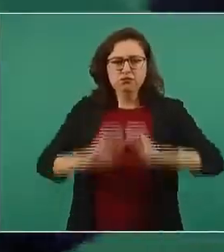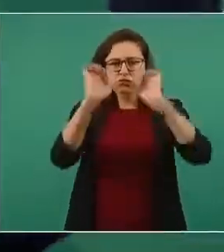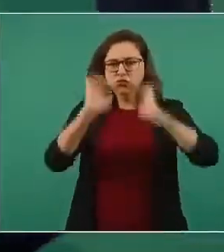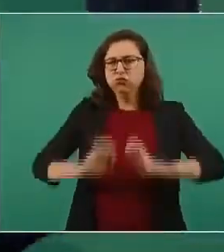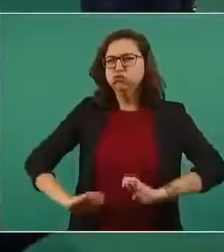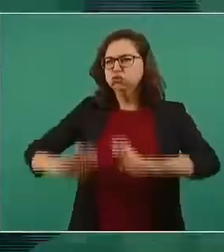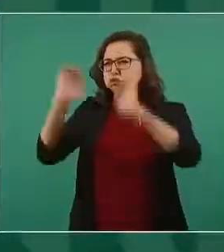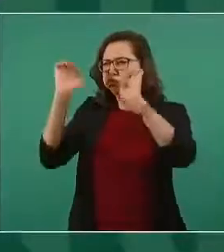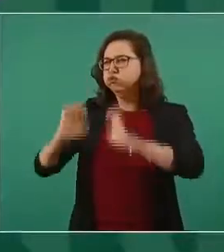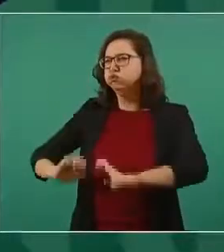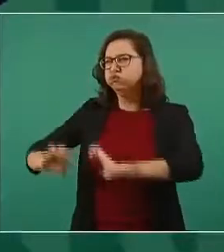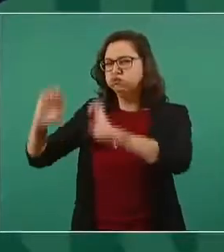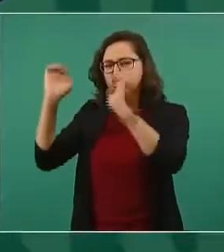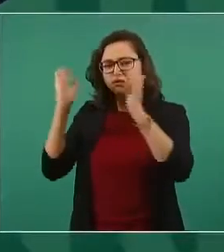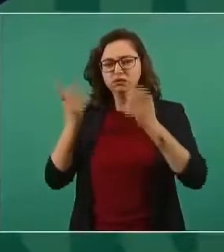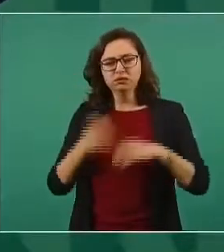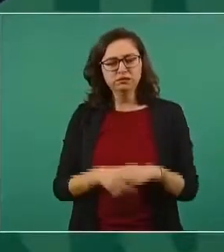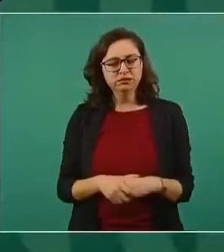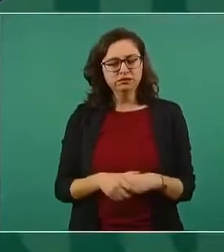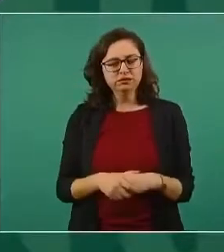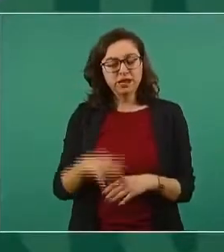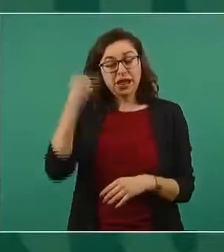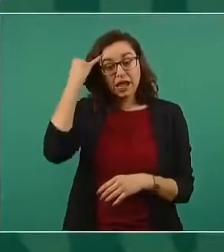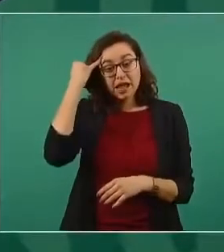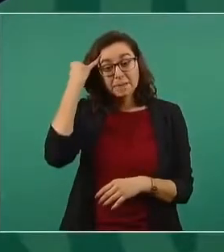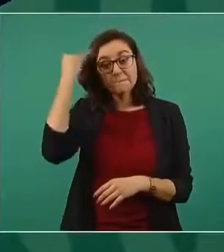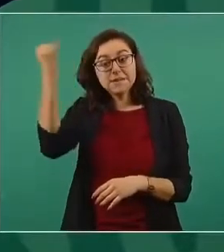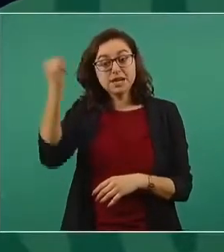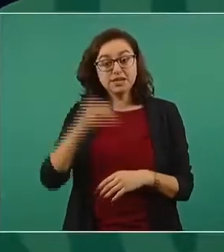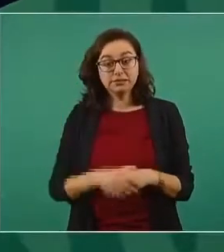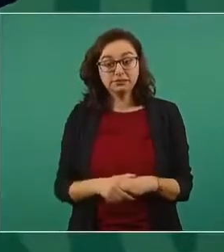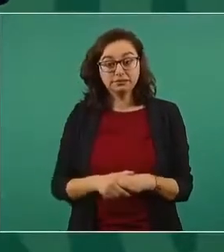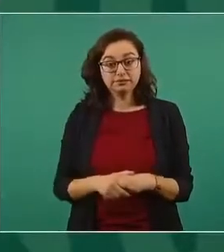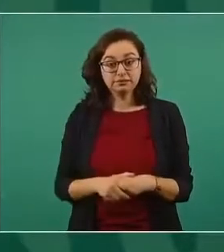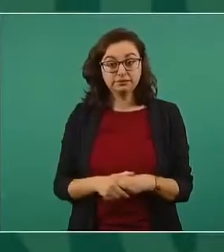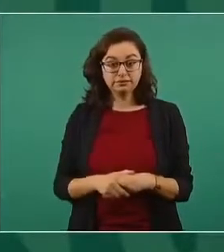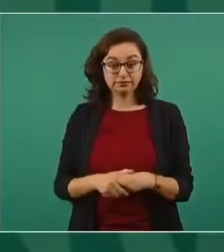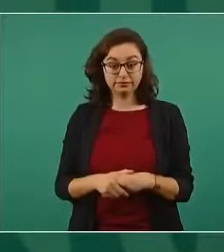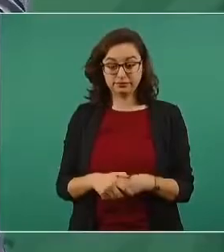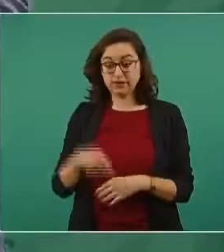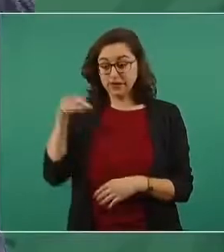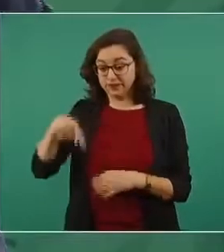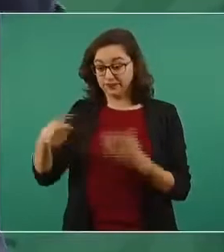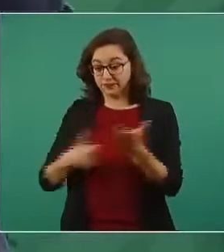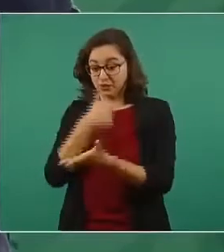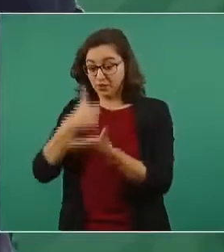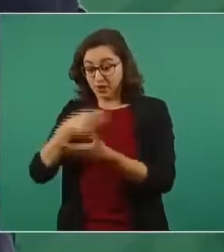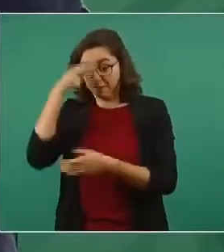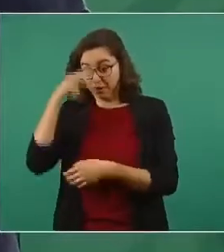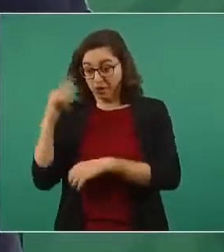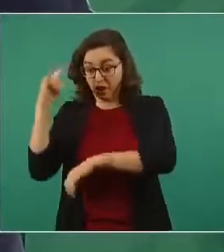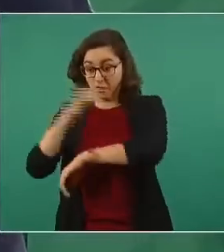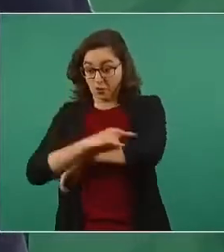Imagínense, desde el actual aeropuerto, una avenida, hasta el nuevo aeropuerto.